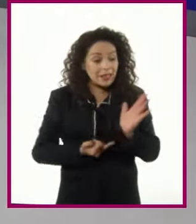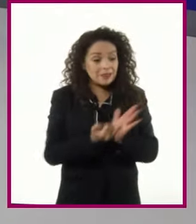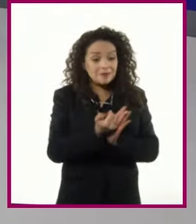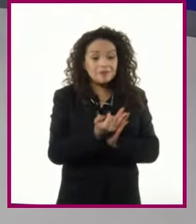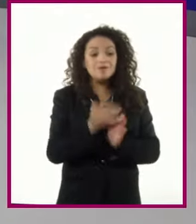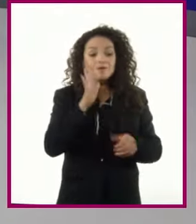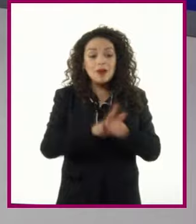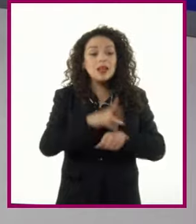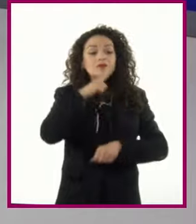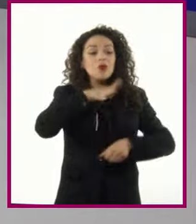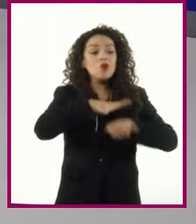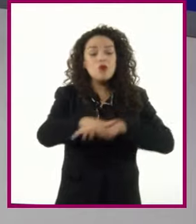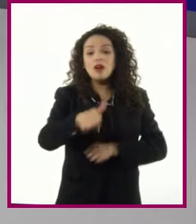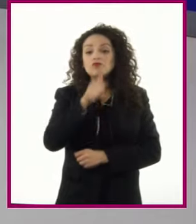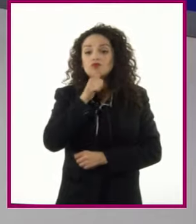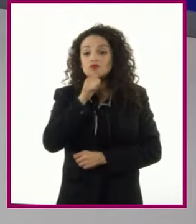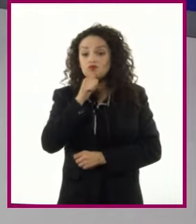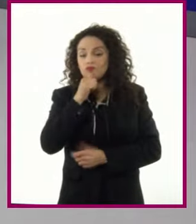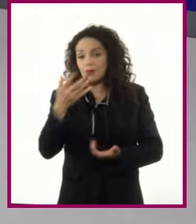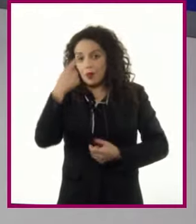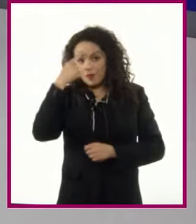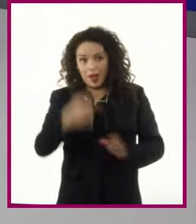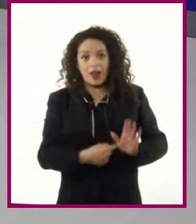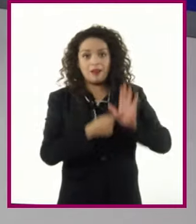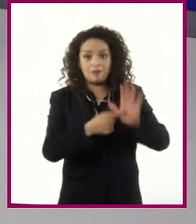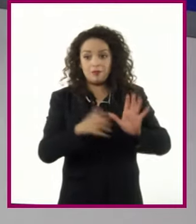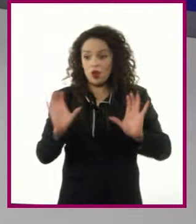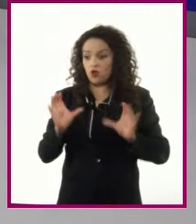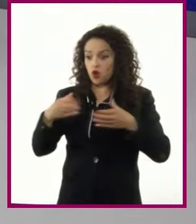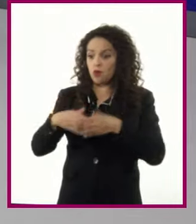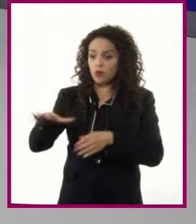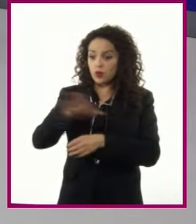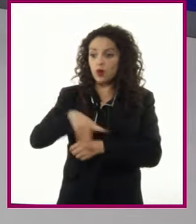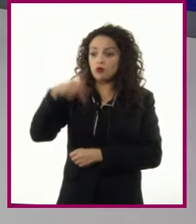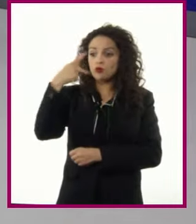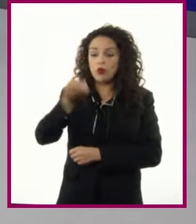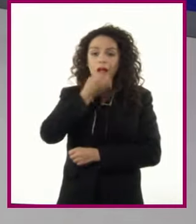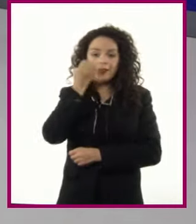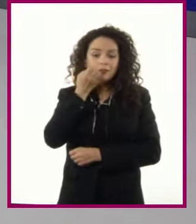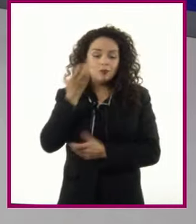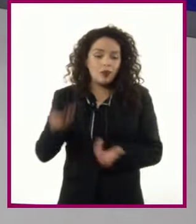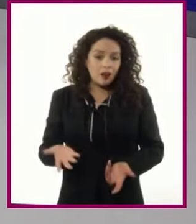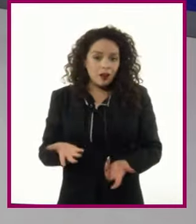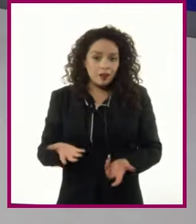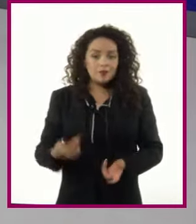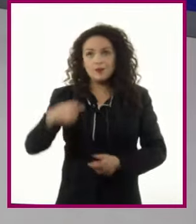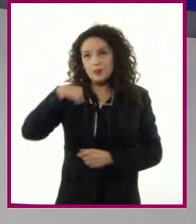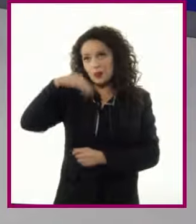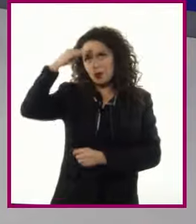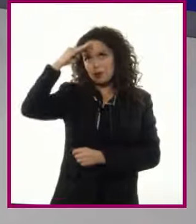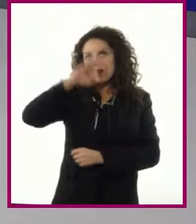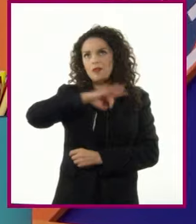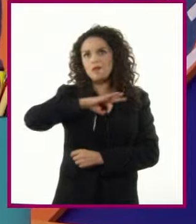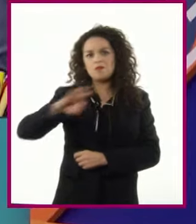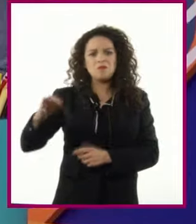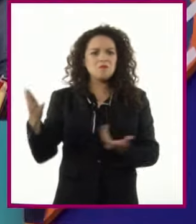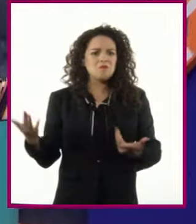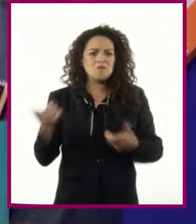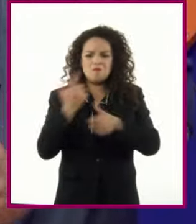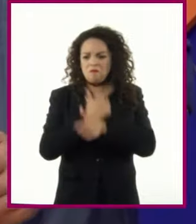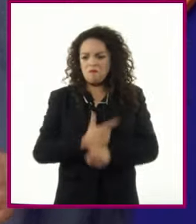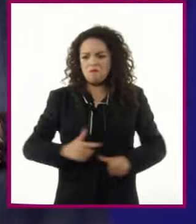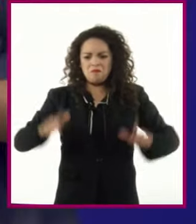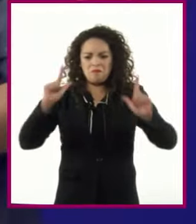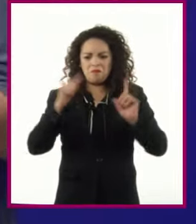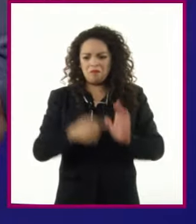es el más apropiado y cómo lo puede presentar ante la comunidad escolar Yo digo que podría presentar cualquiera, pero